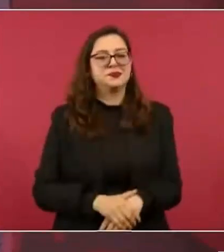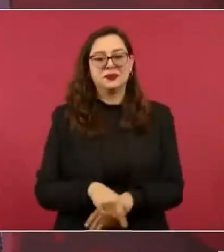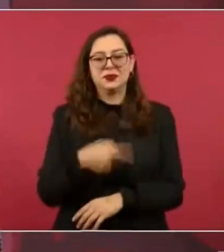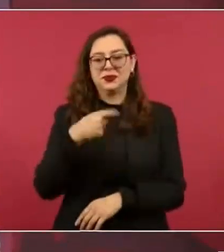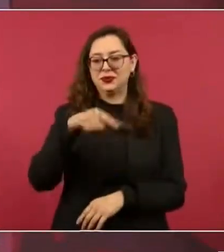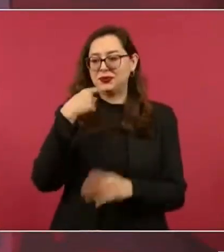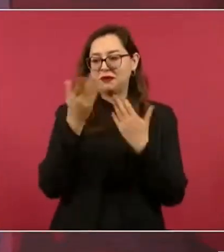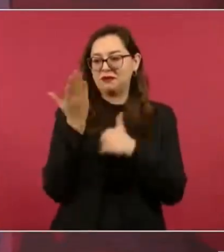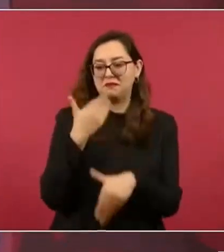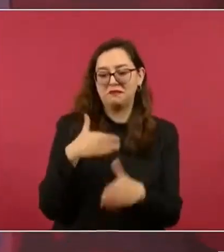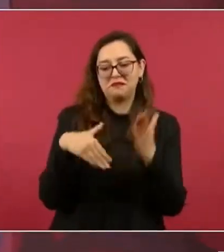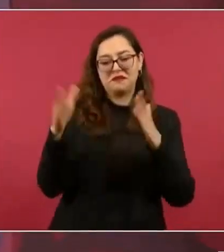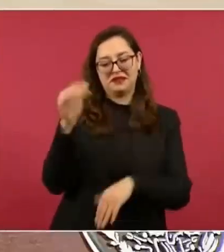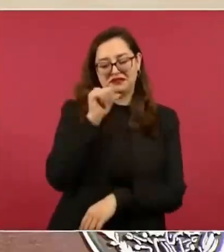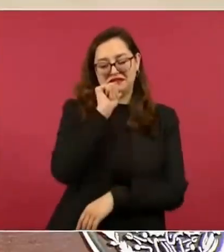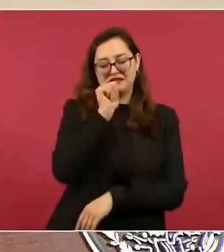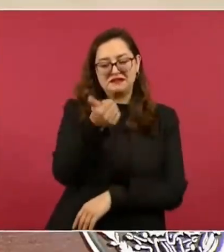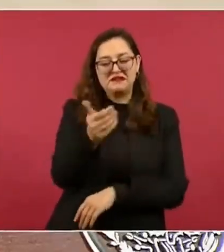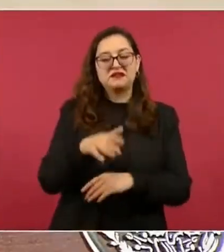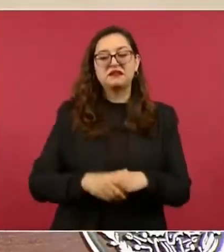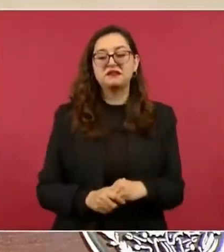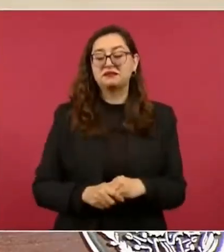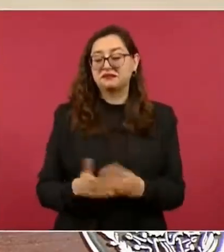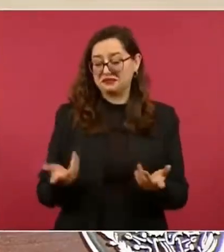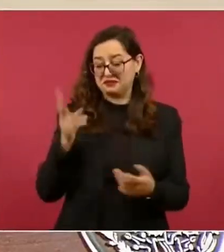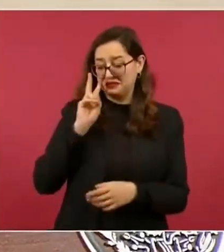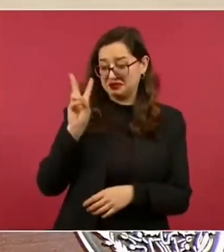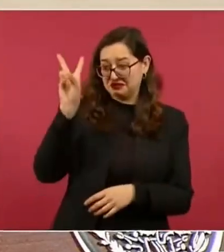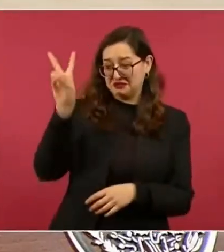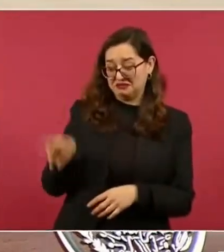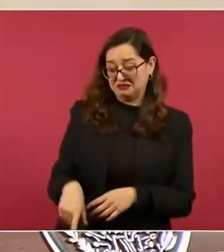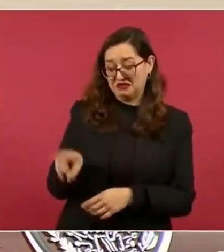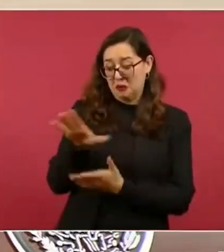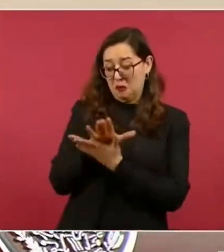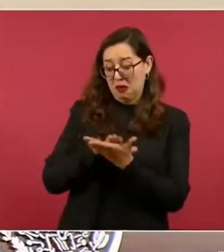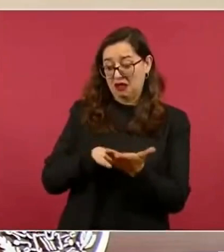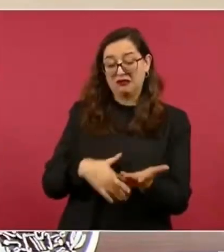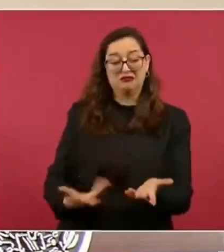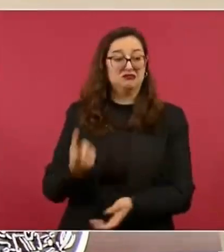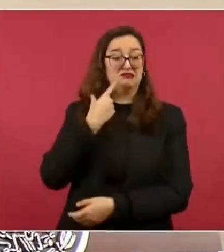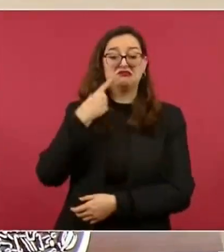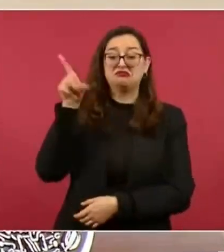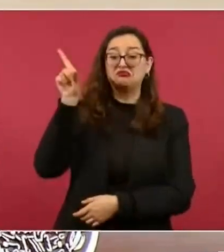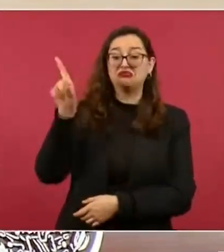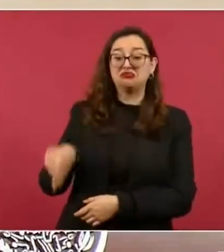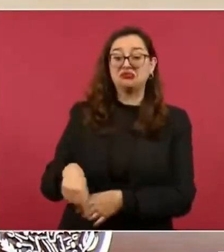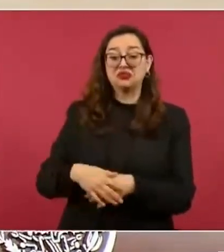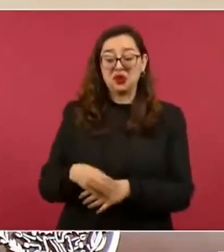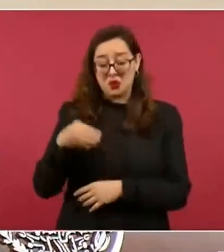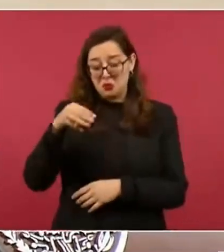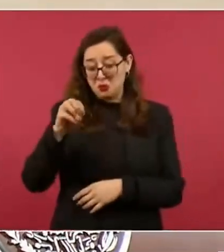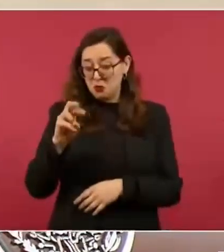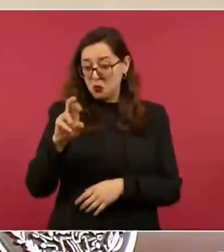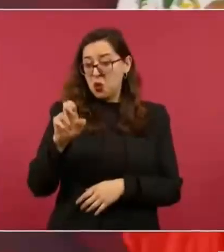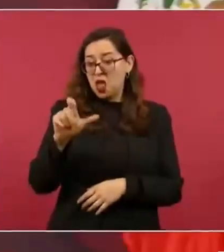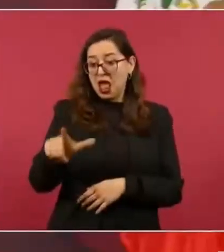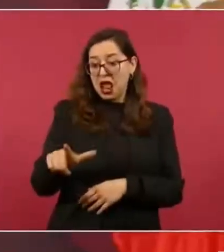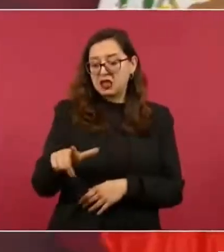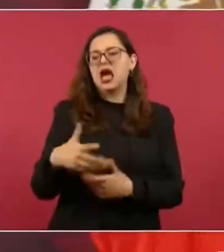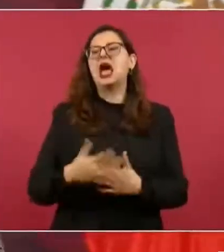y la moral es un árbol que da amor así que sirve para pura